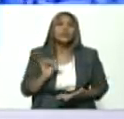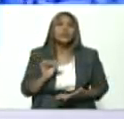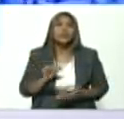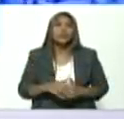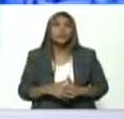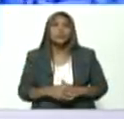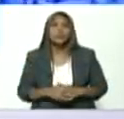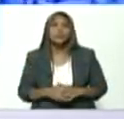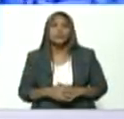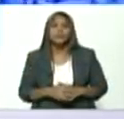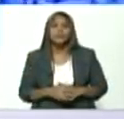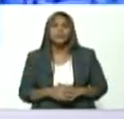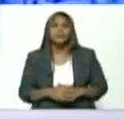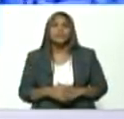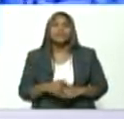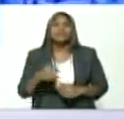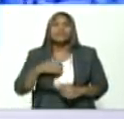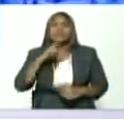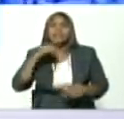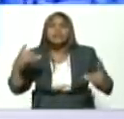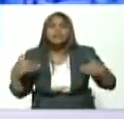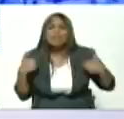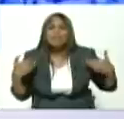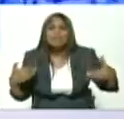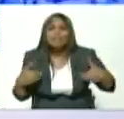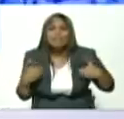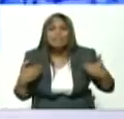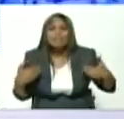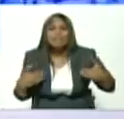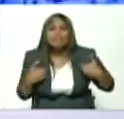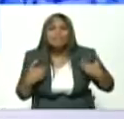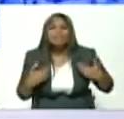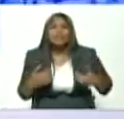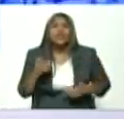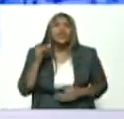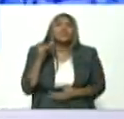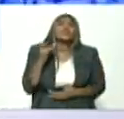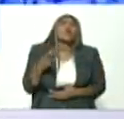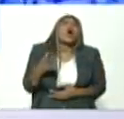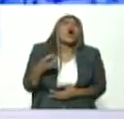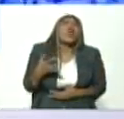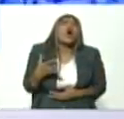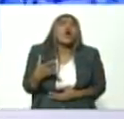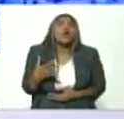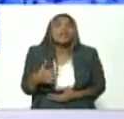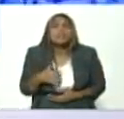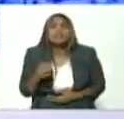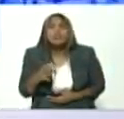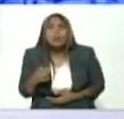pariendo pariendo con dolor además el parto